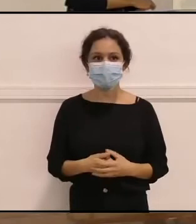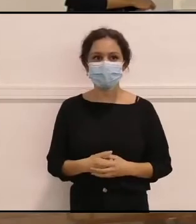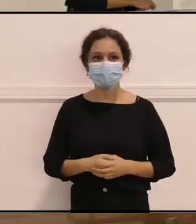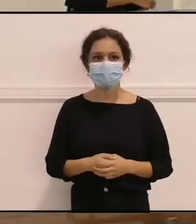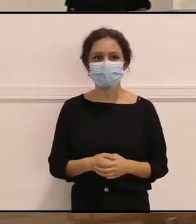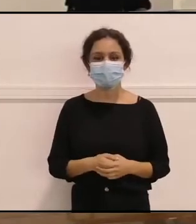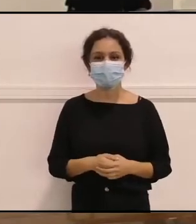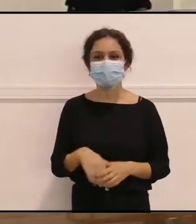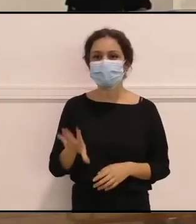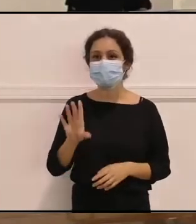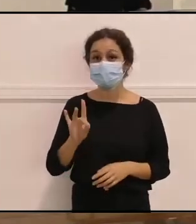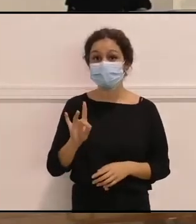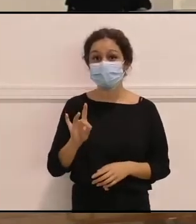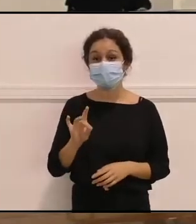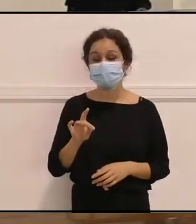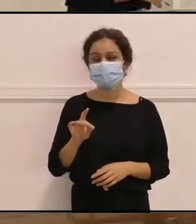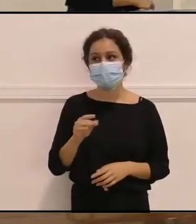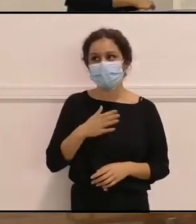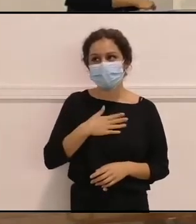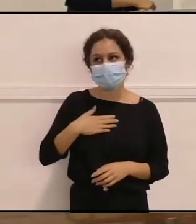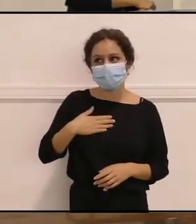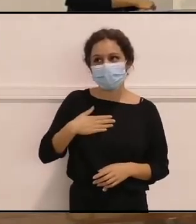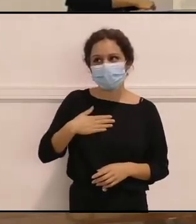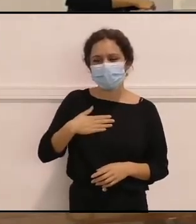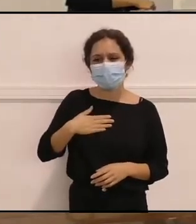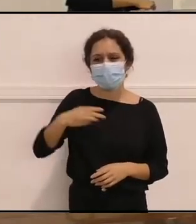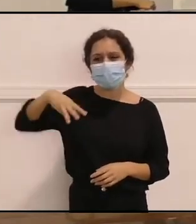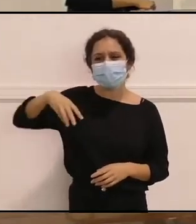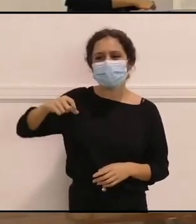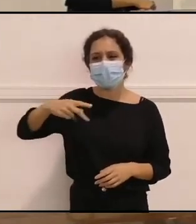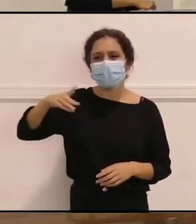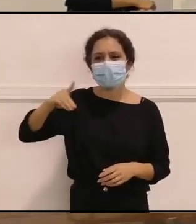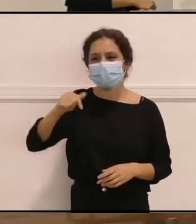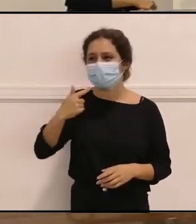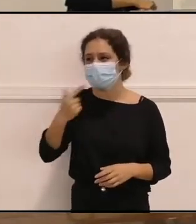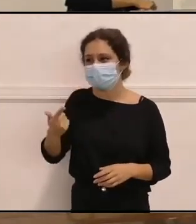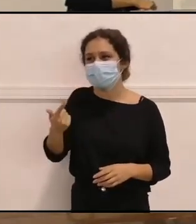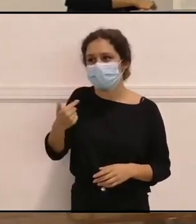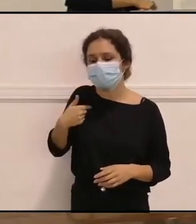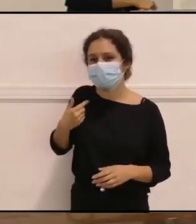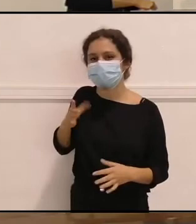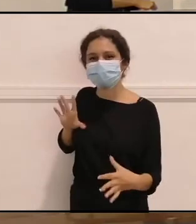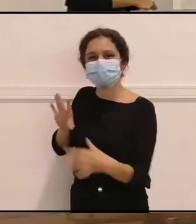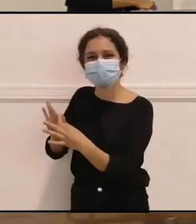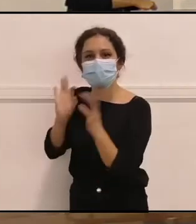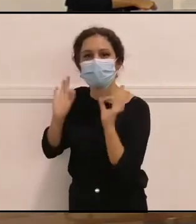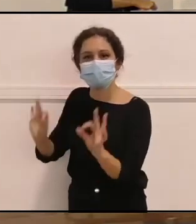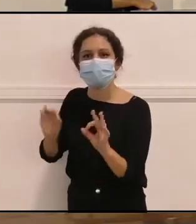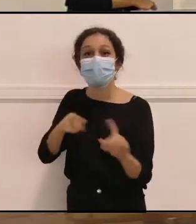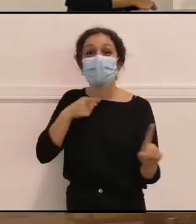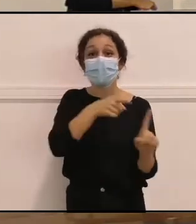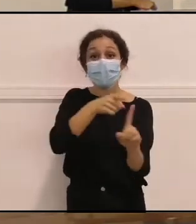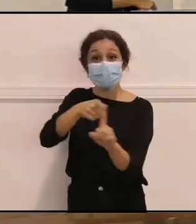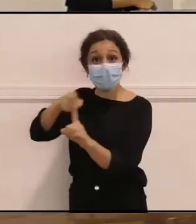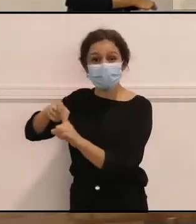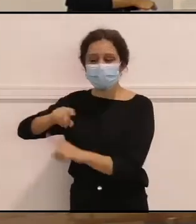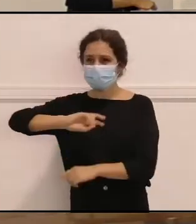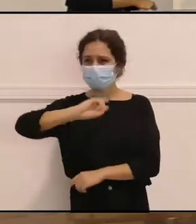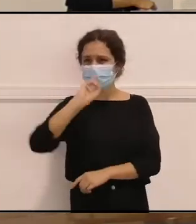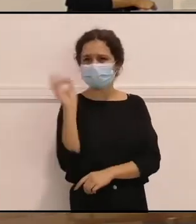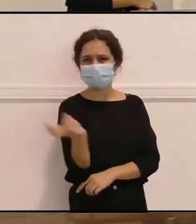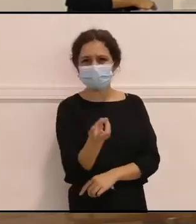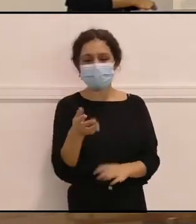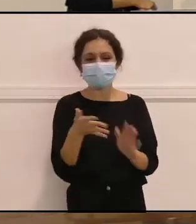Sí, yo creo que me sumo a lo que decía Lala, Son muchas, muchas, muchas, muchas las personas referentes, las personas esas que te van